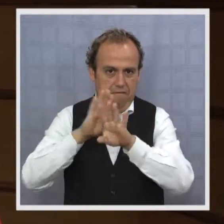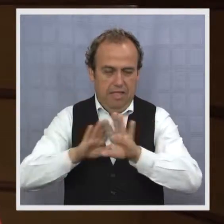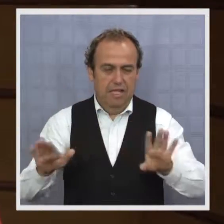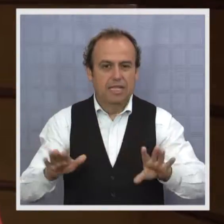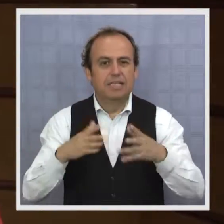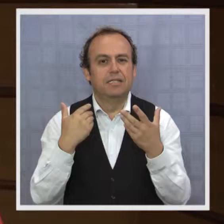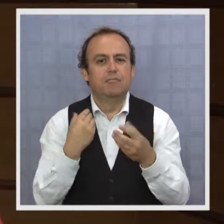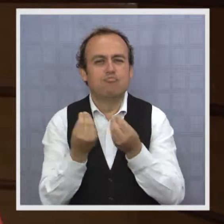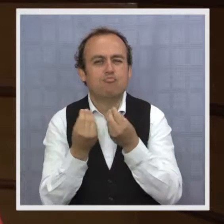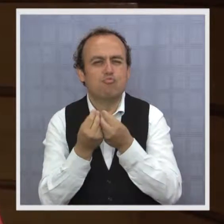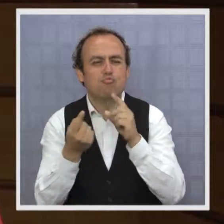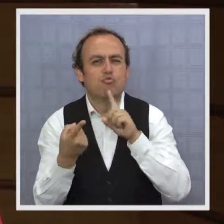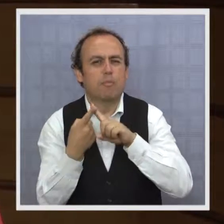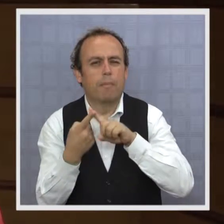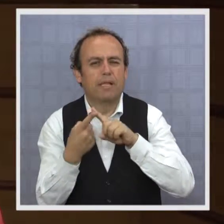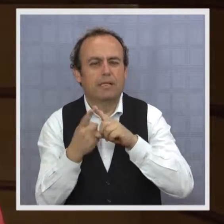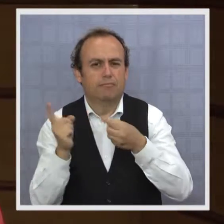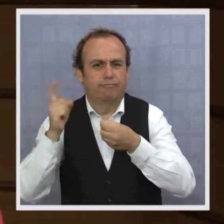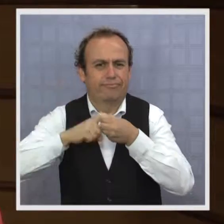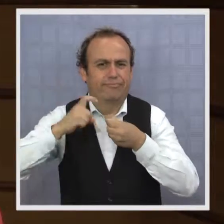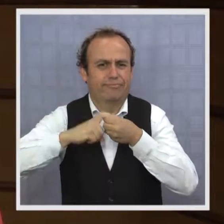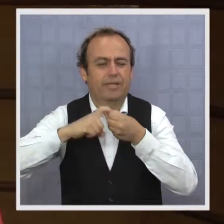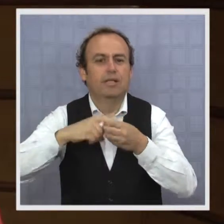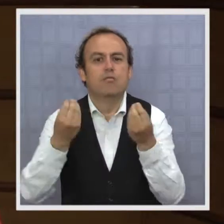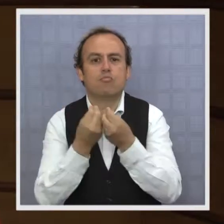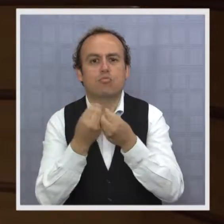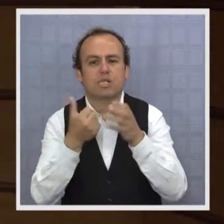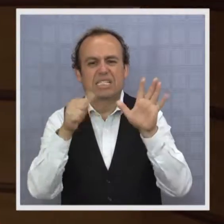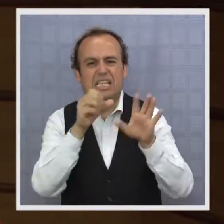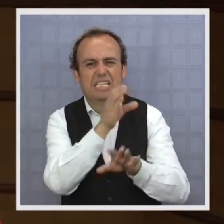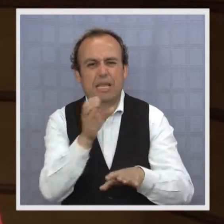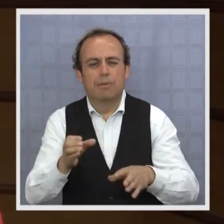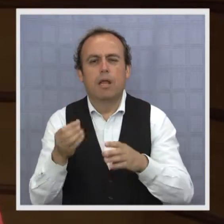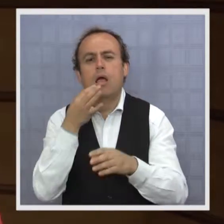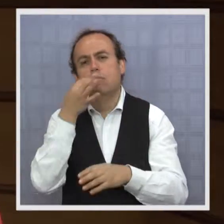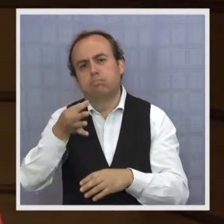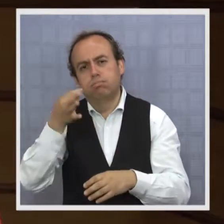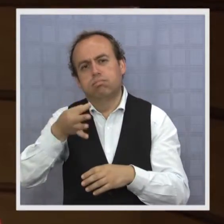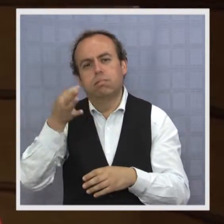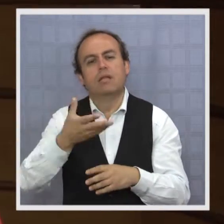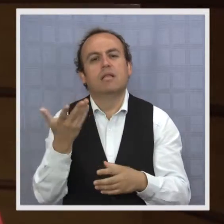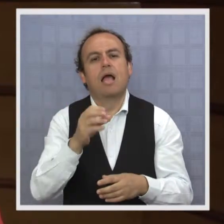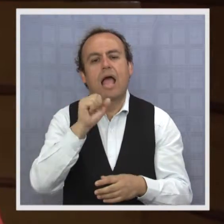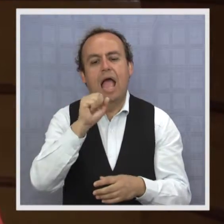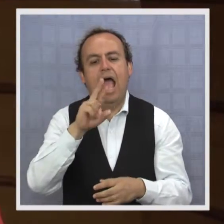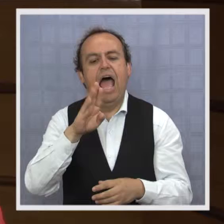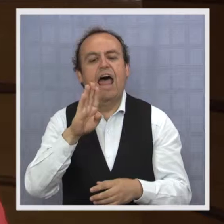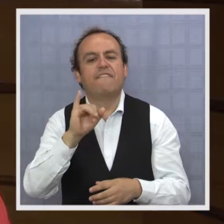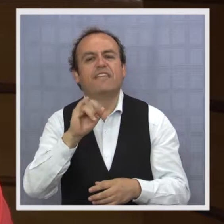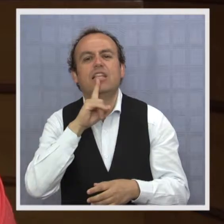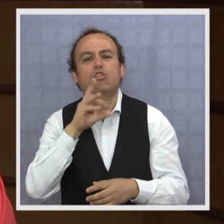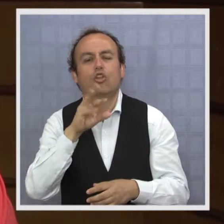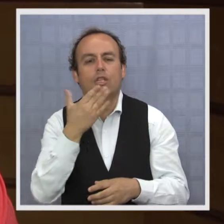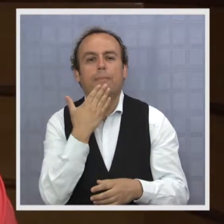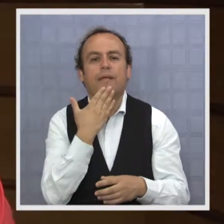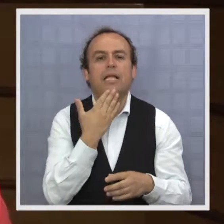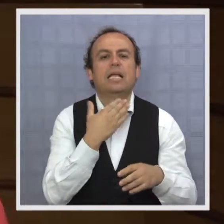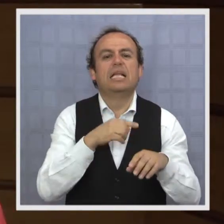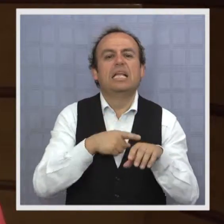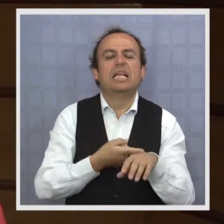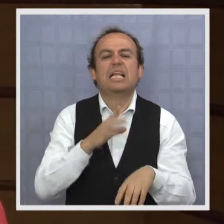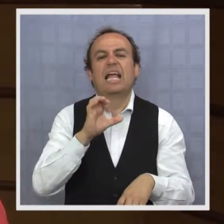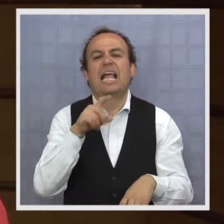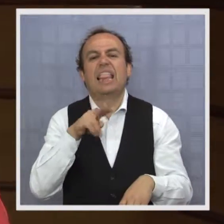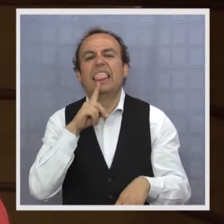participaron además 60 personas en un ciclo de charlas para árbitros y para entrenadores, que son